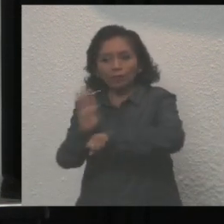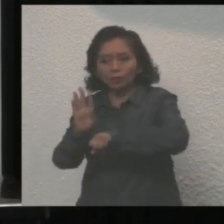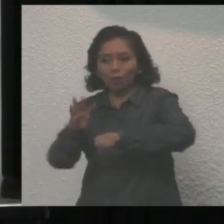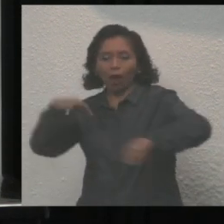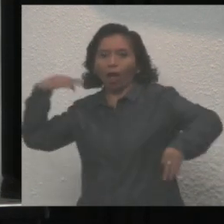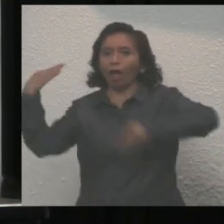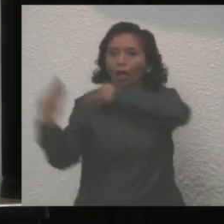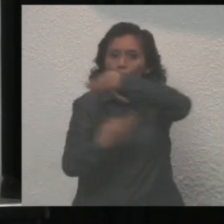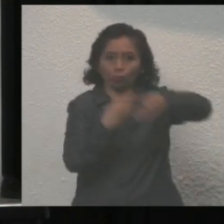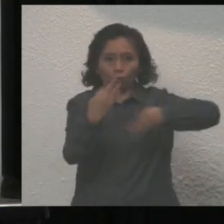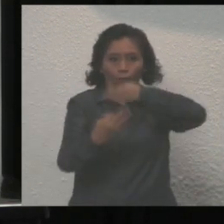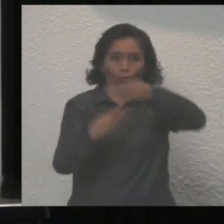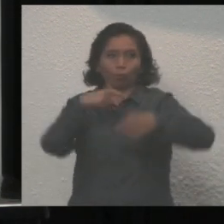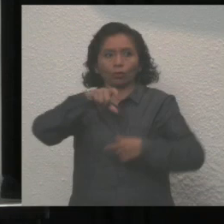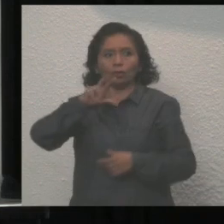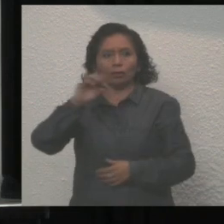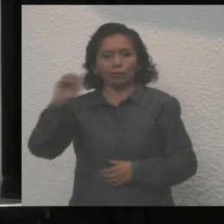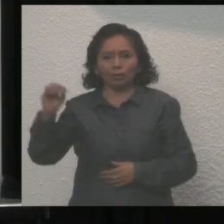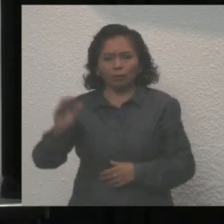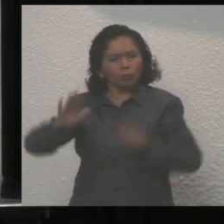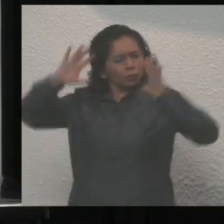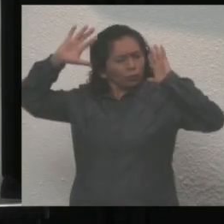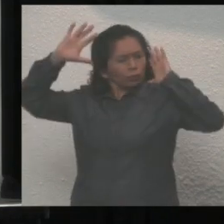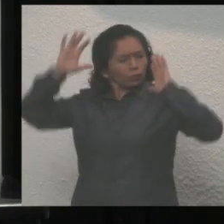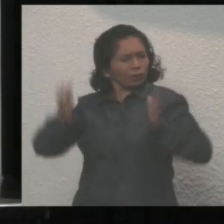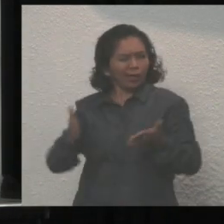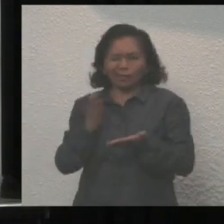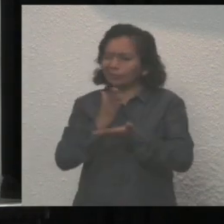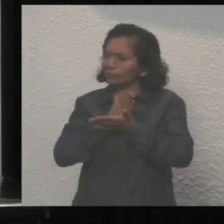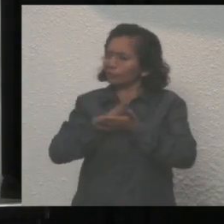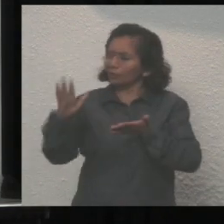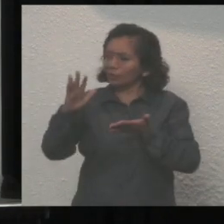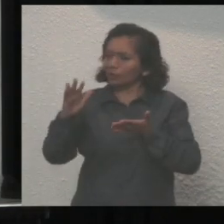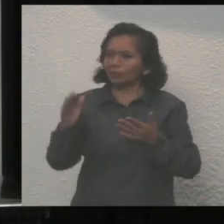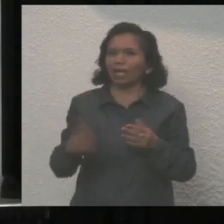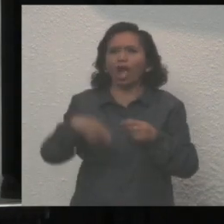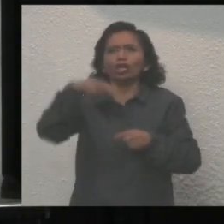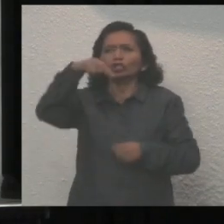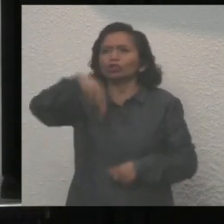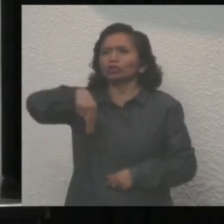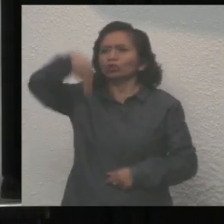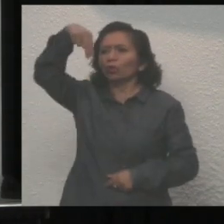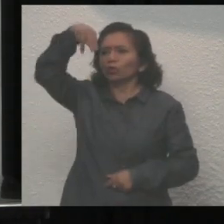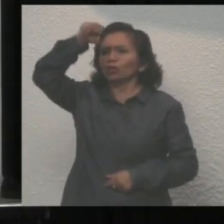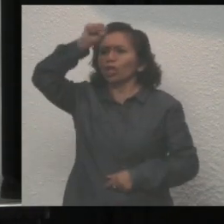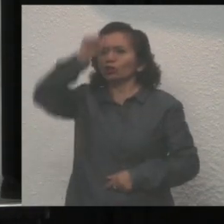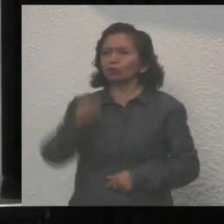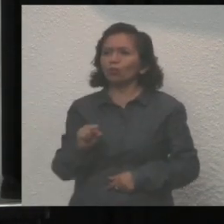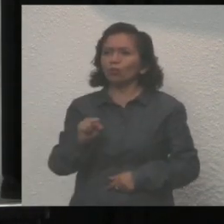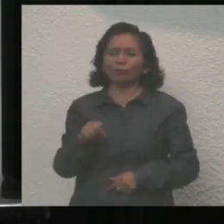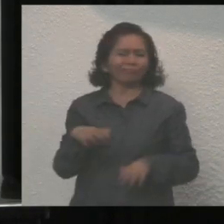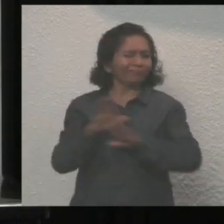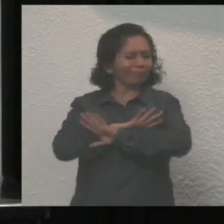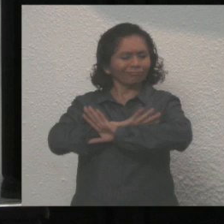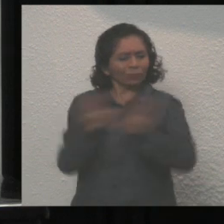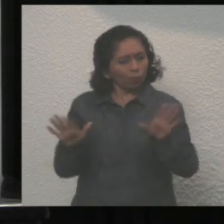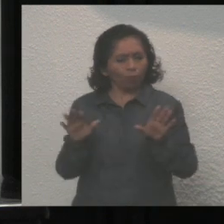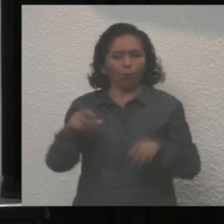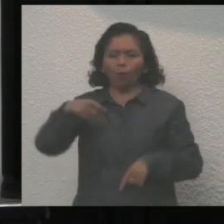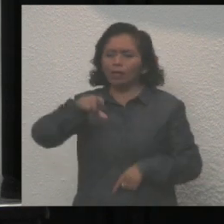Quintana Roo. Basta ya de hablar de un norte y de un sur. Quintana Roo es uno solo.